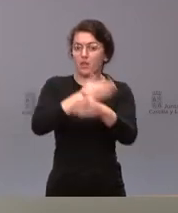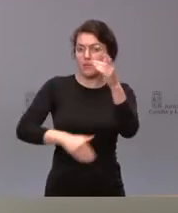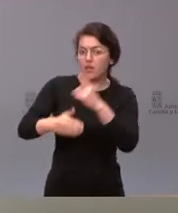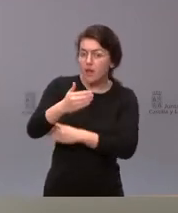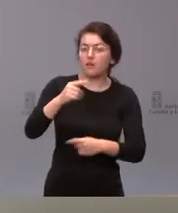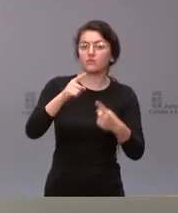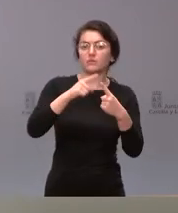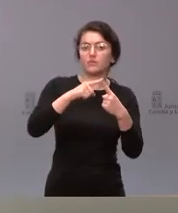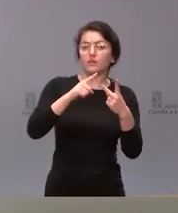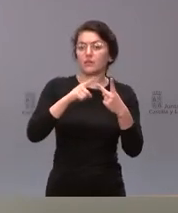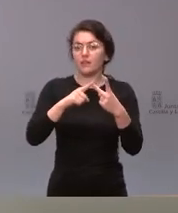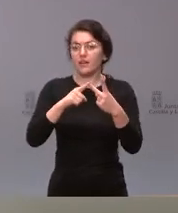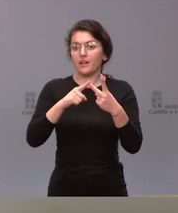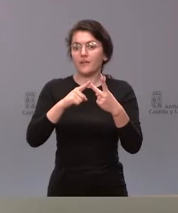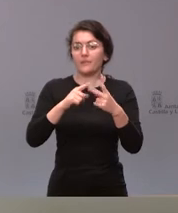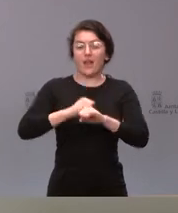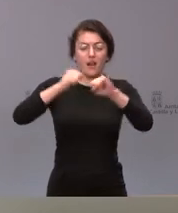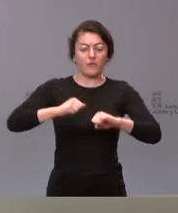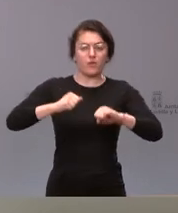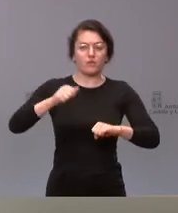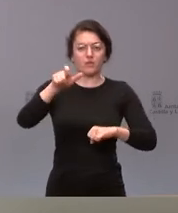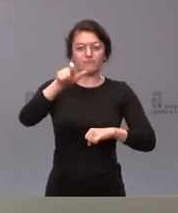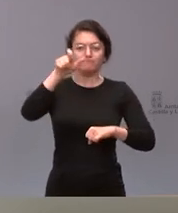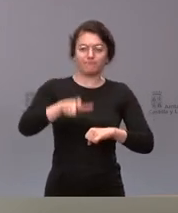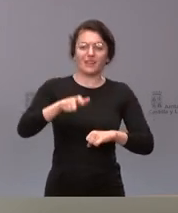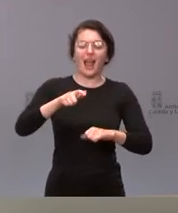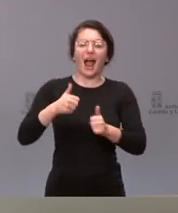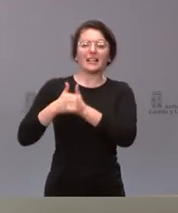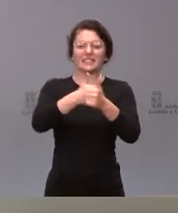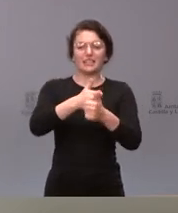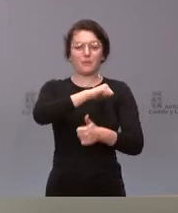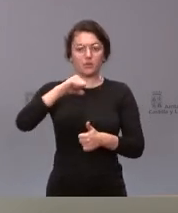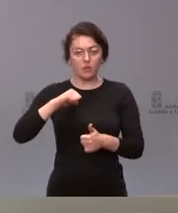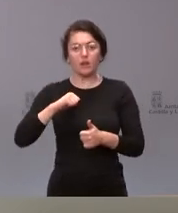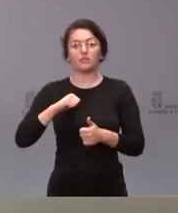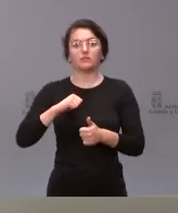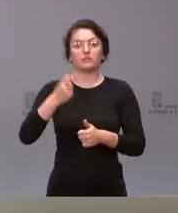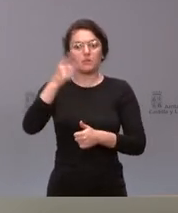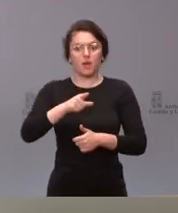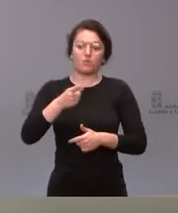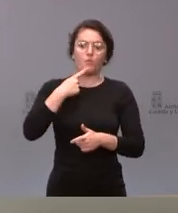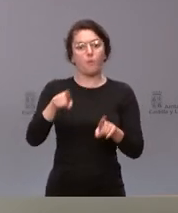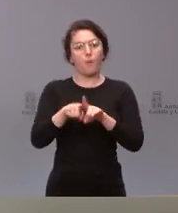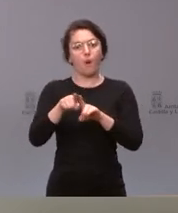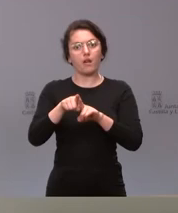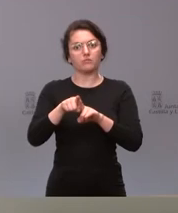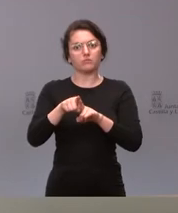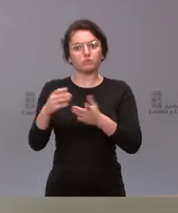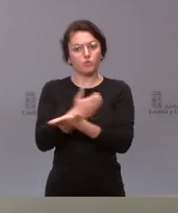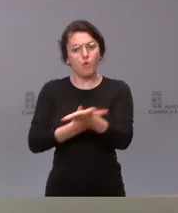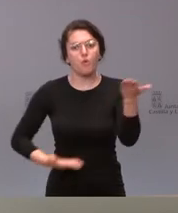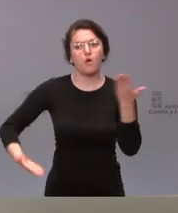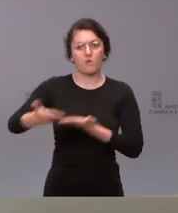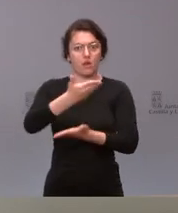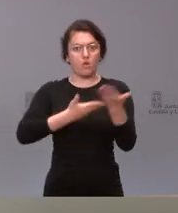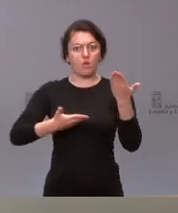figura del asistente personal y todo ello en colaboración con las organizaciones que representan a las personas con discapacidad y muy especialmente con el